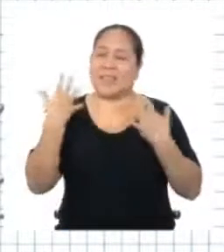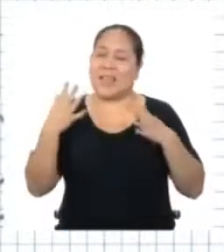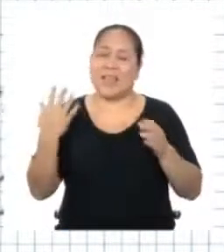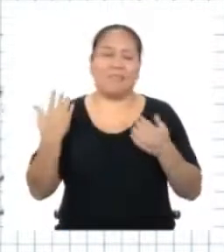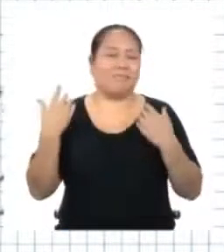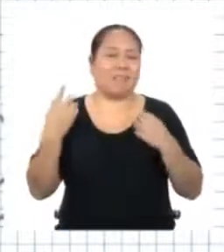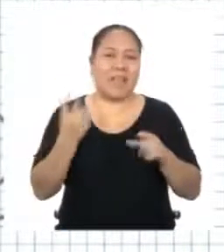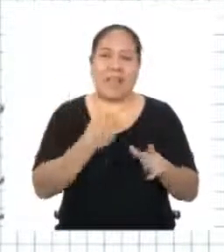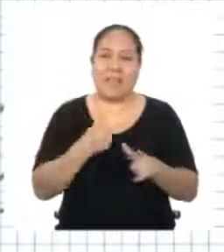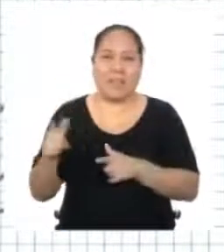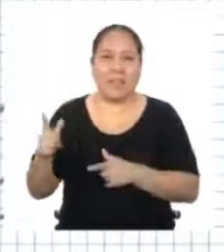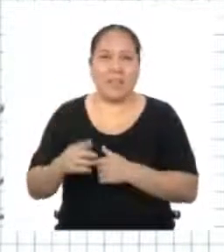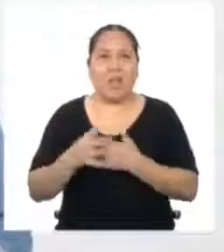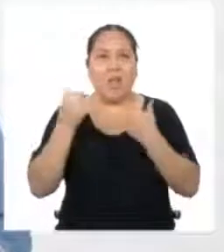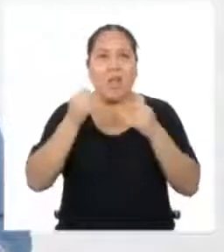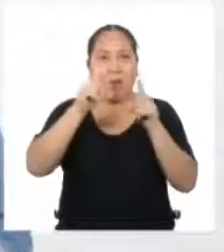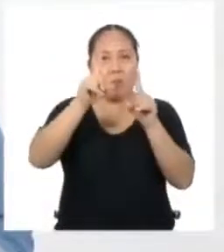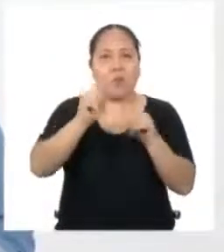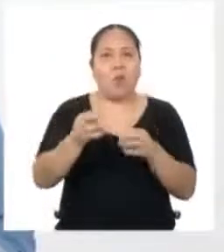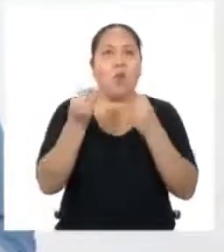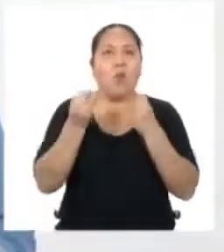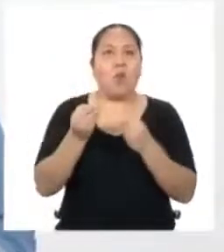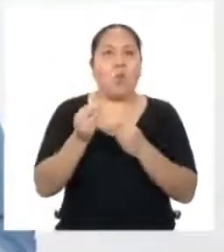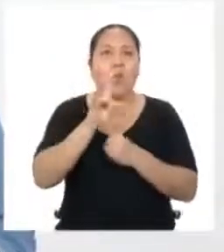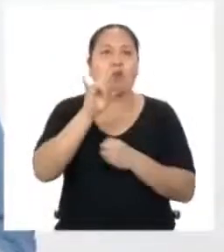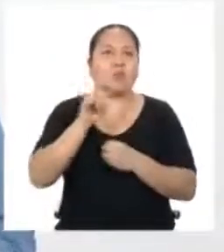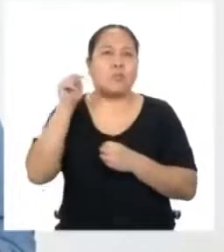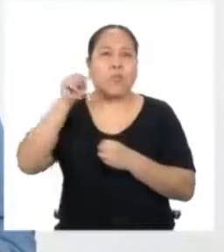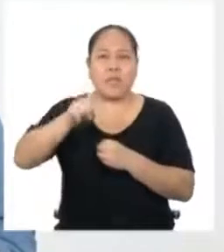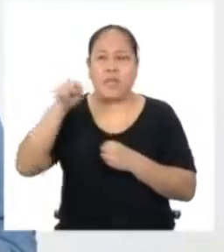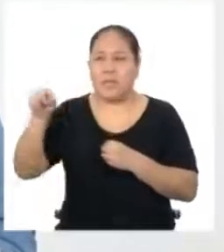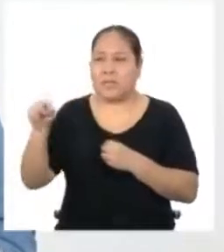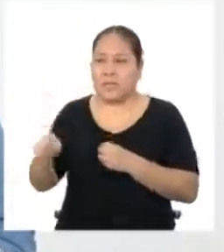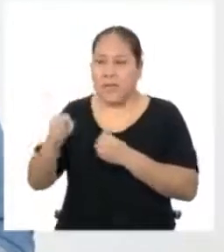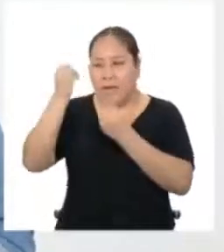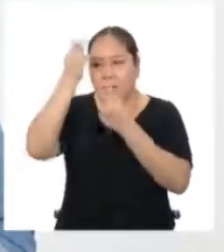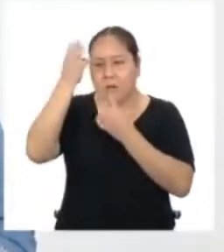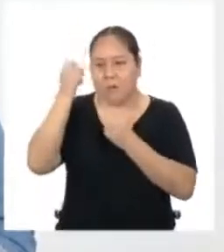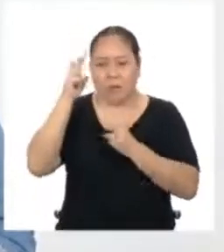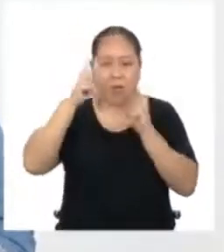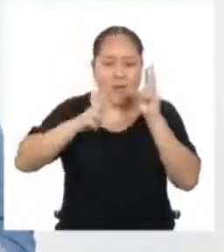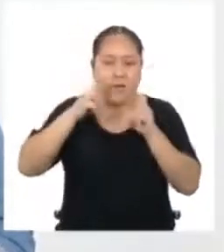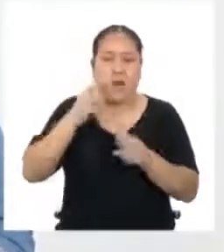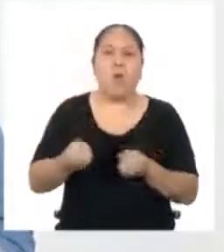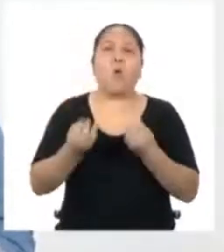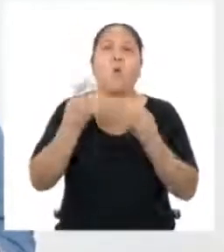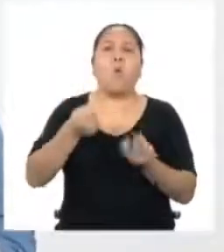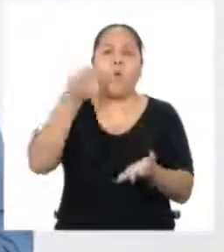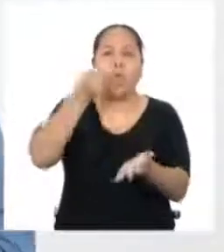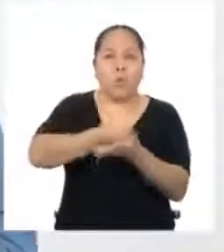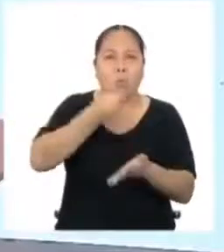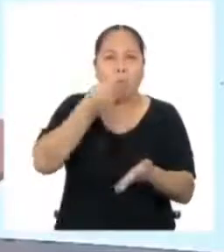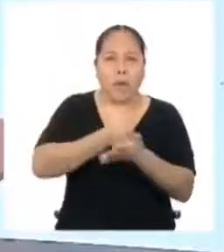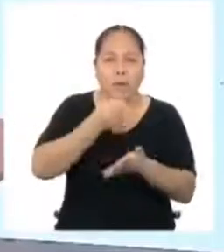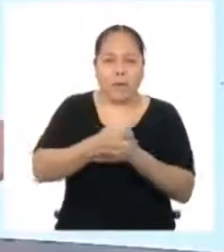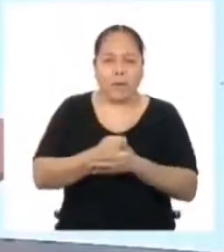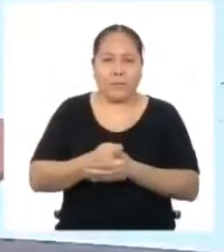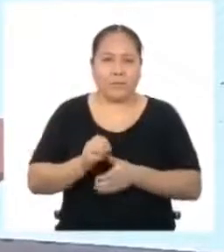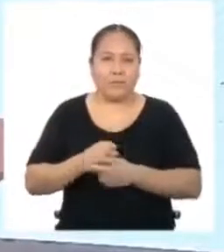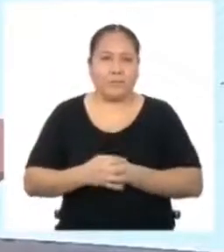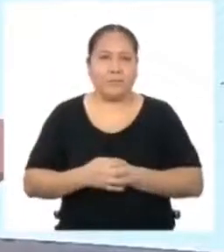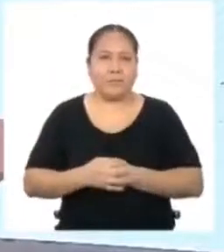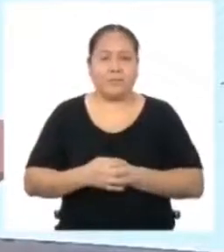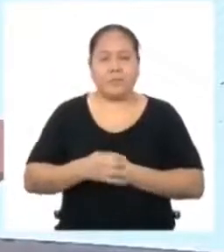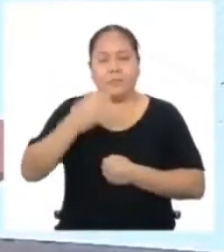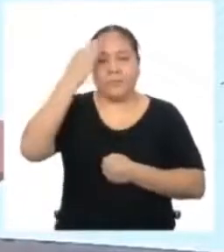necesitamos Ahora la pregunta es ¿Cómo podemos usar esos datos para calcular cuánto se pagará por instalar grasa? Sé que